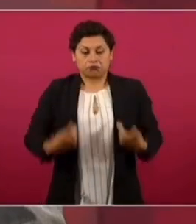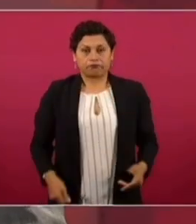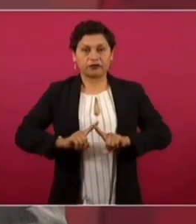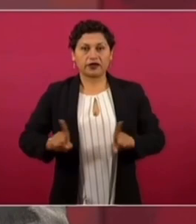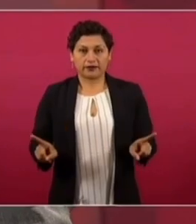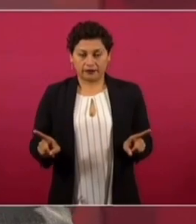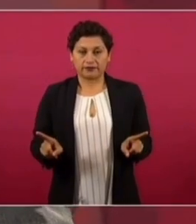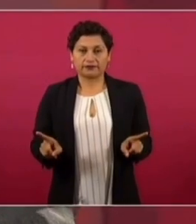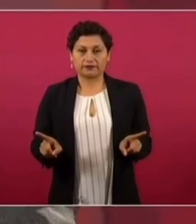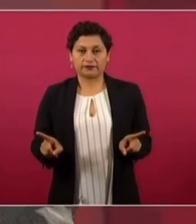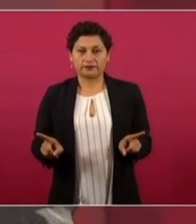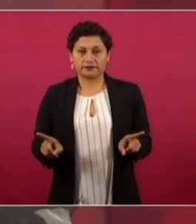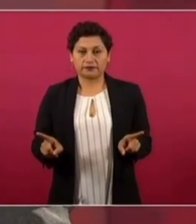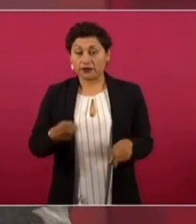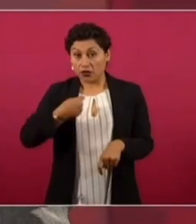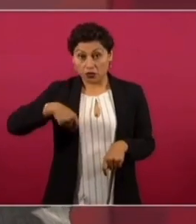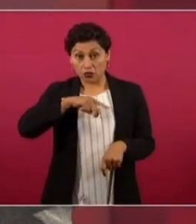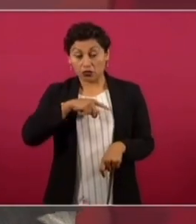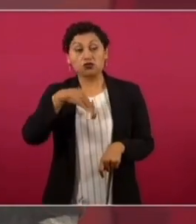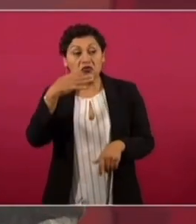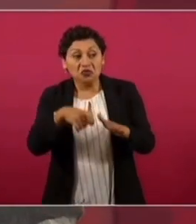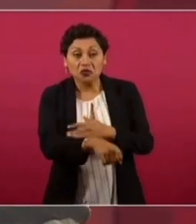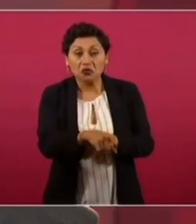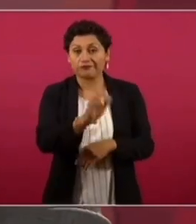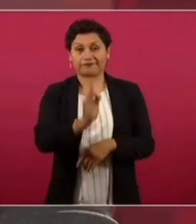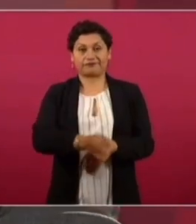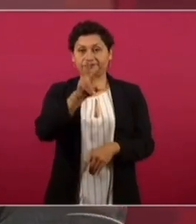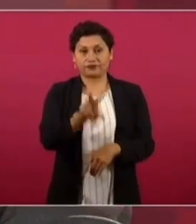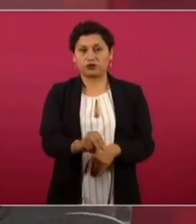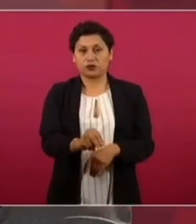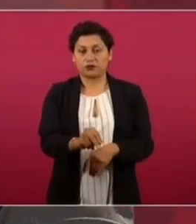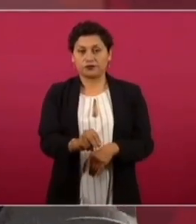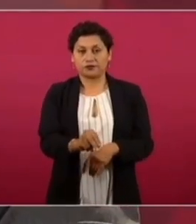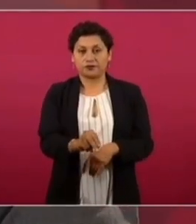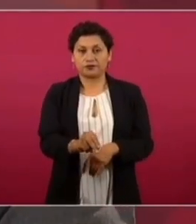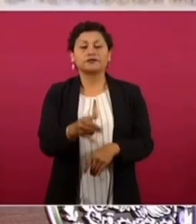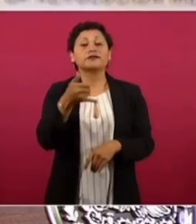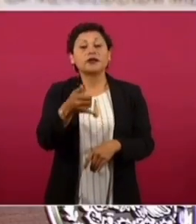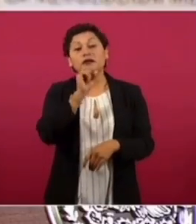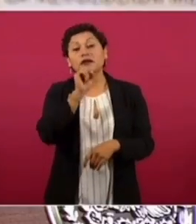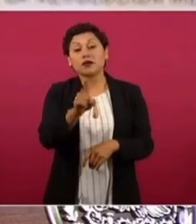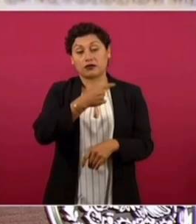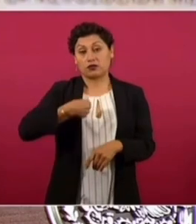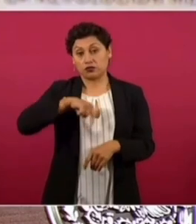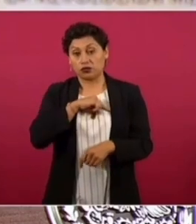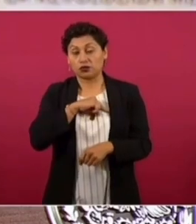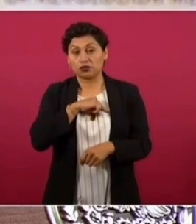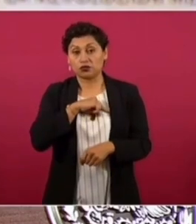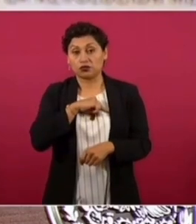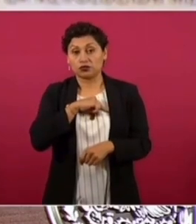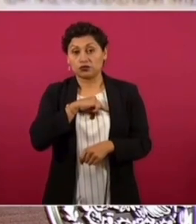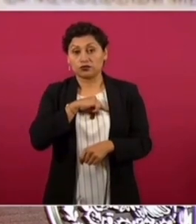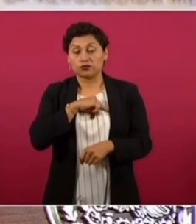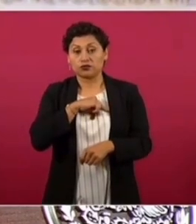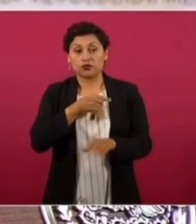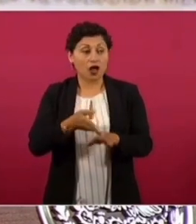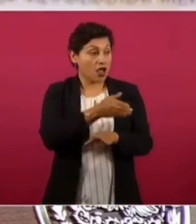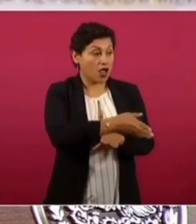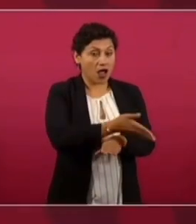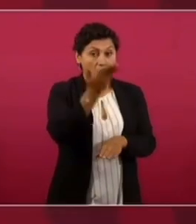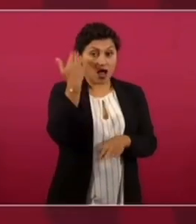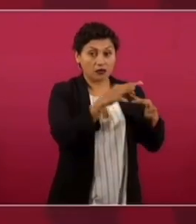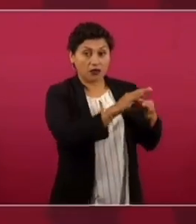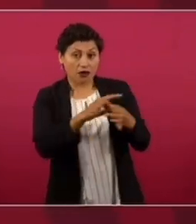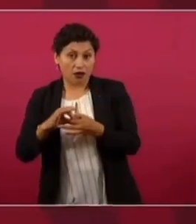y no permitir nosotros la corrupción y no quedarnos anclados en el pasado